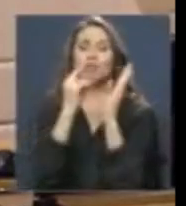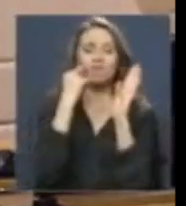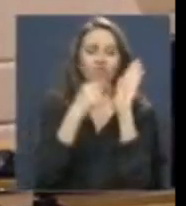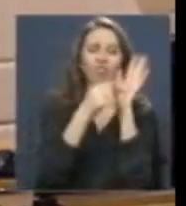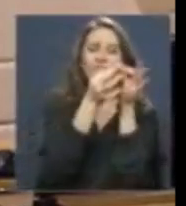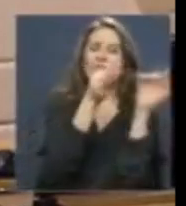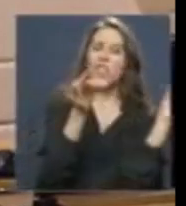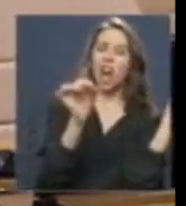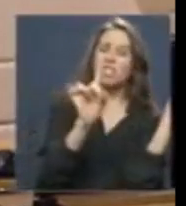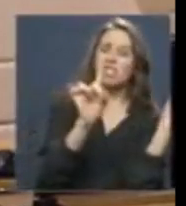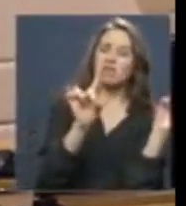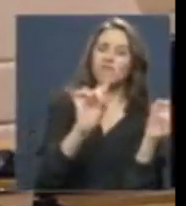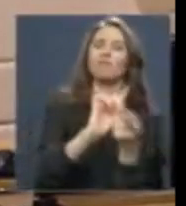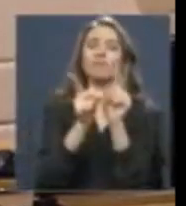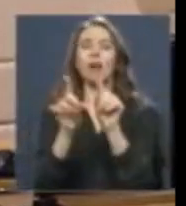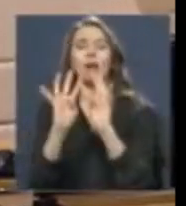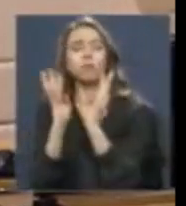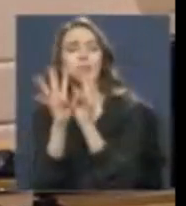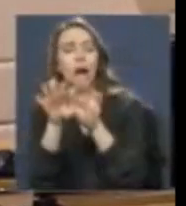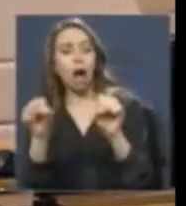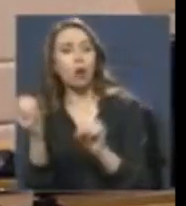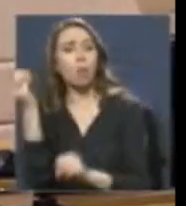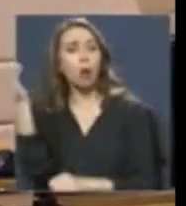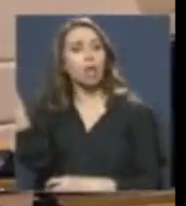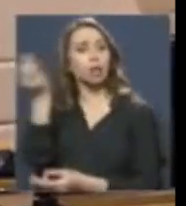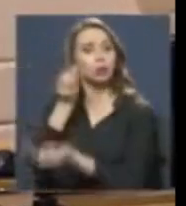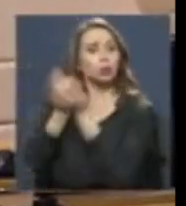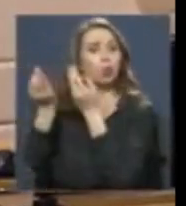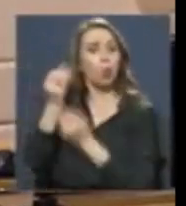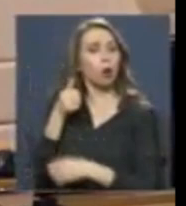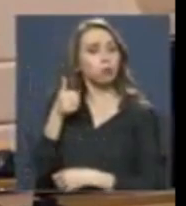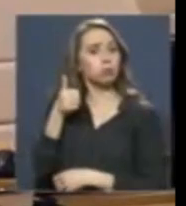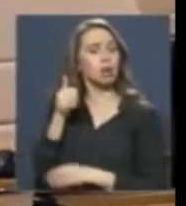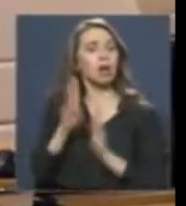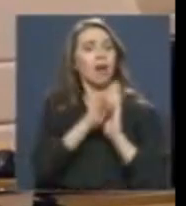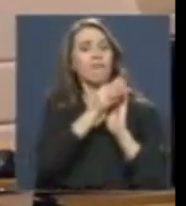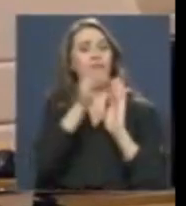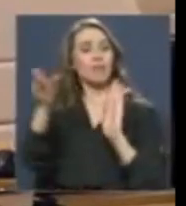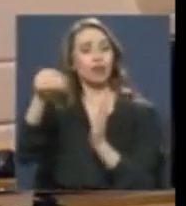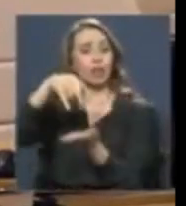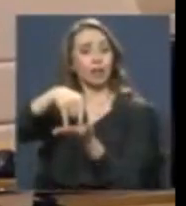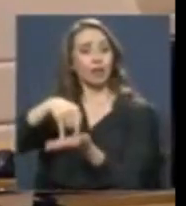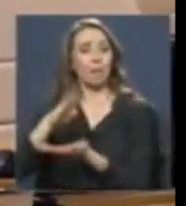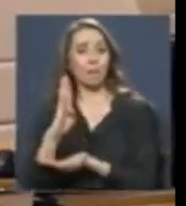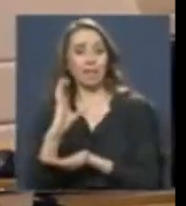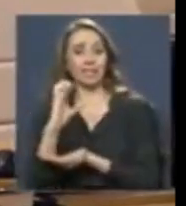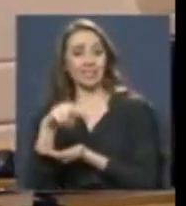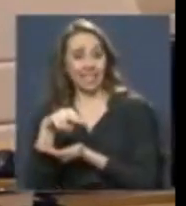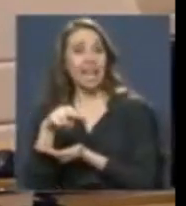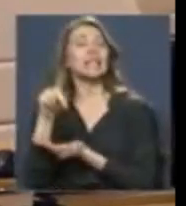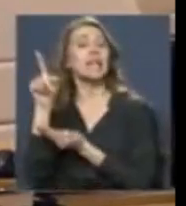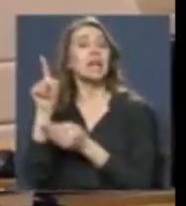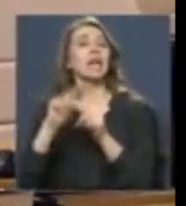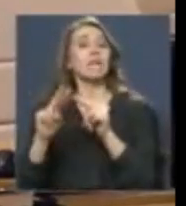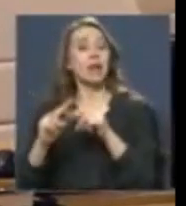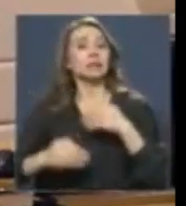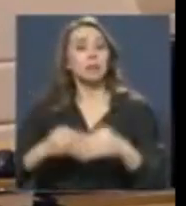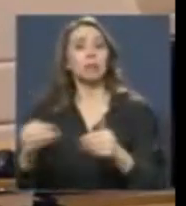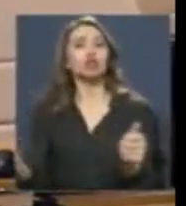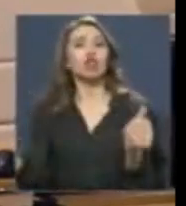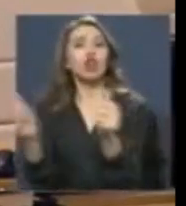recibiendo también las muy buenas sugerencias de la Biblioteca del Congreso que va a ser un proceso conjunto